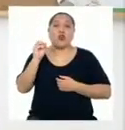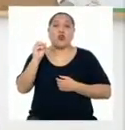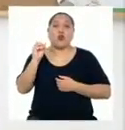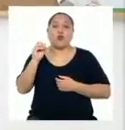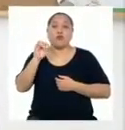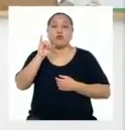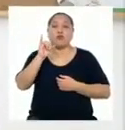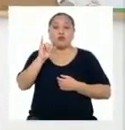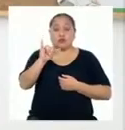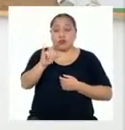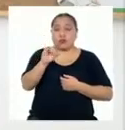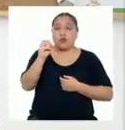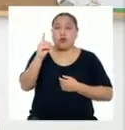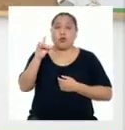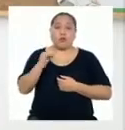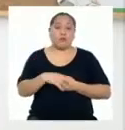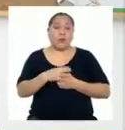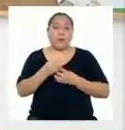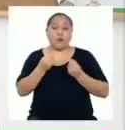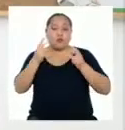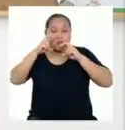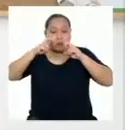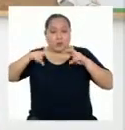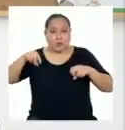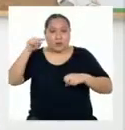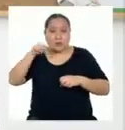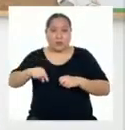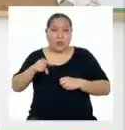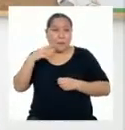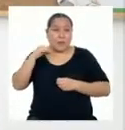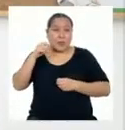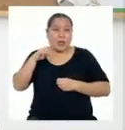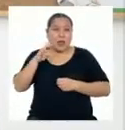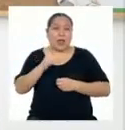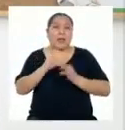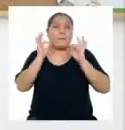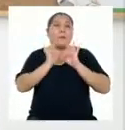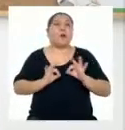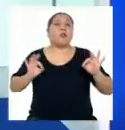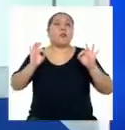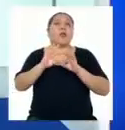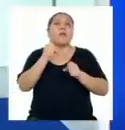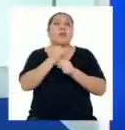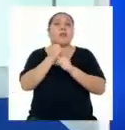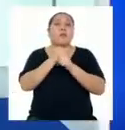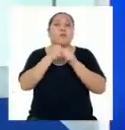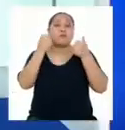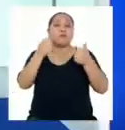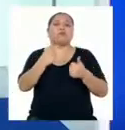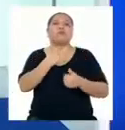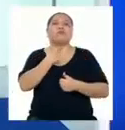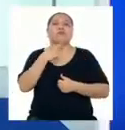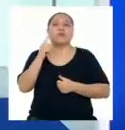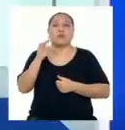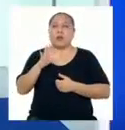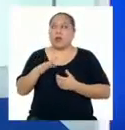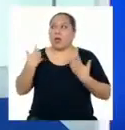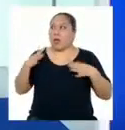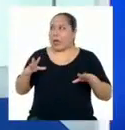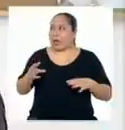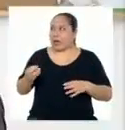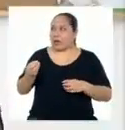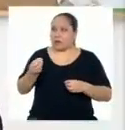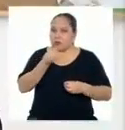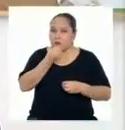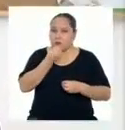diversos estudios señalan que el yodo es un mineral esencial para el buen funcionamiento de la tiroides. Entonces, ¿hay que consumir